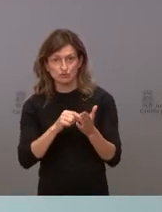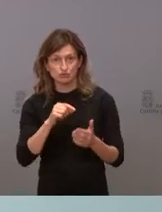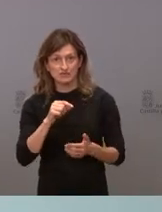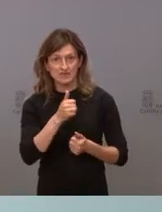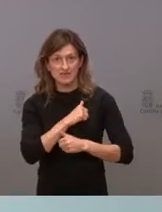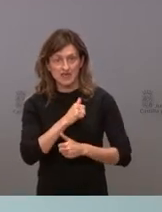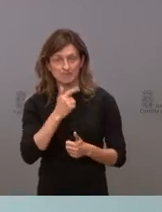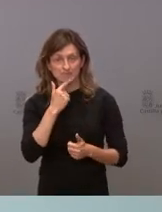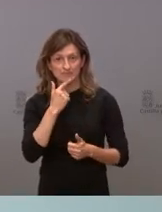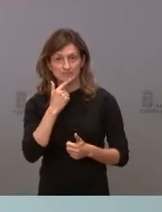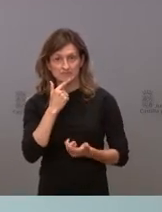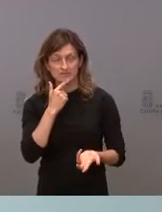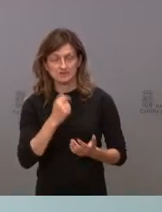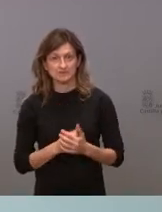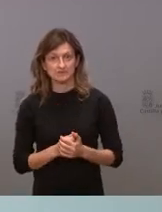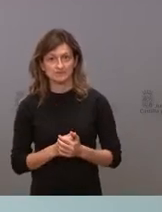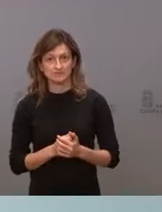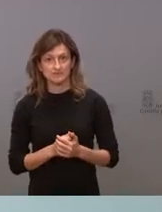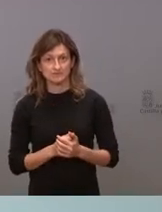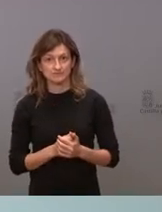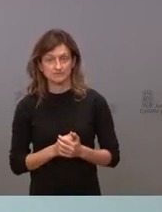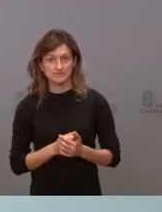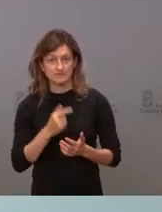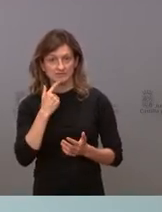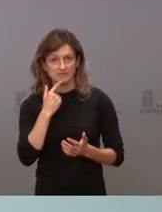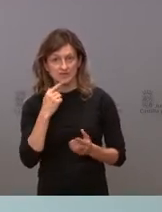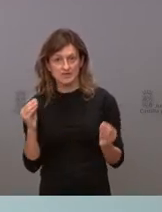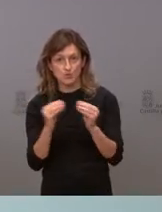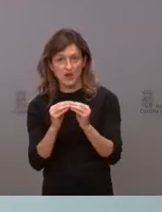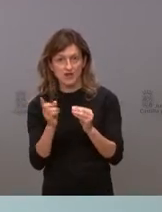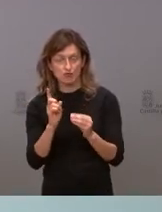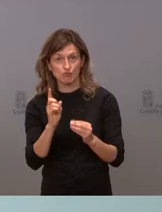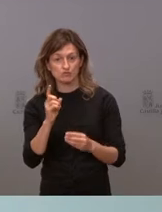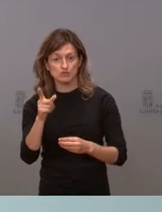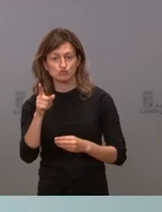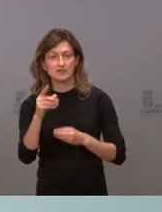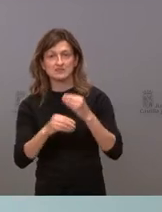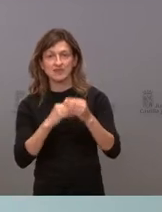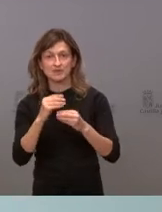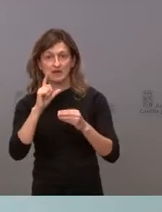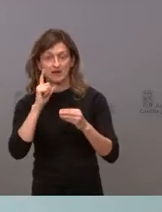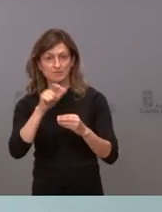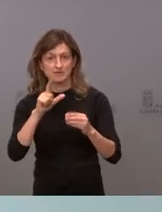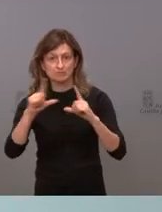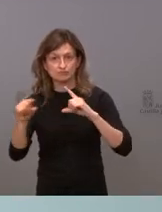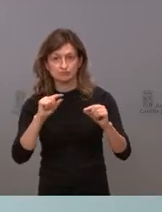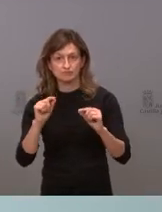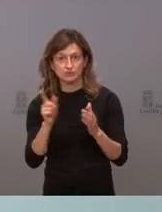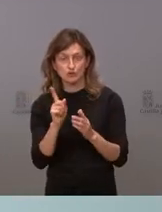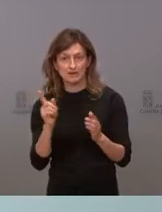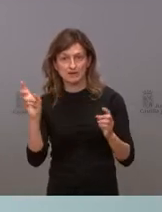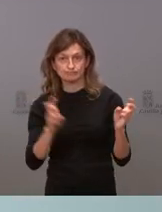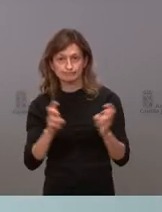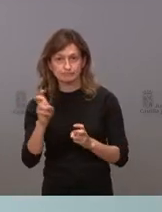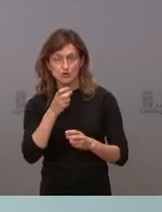persistentemente no corroboran esta afirmación que van a hacer para revertirlo y para que esa frase